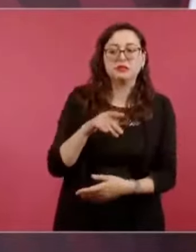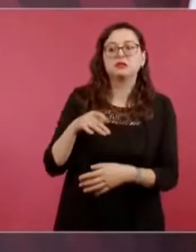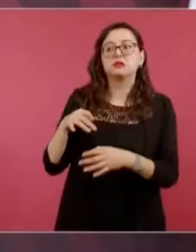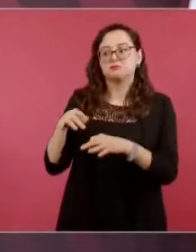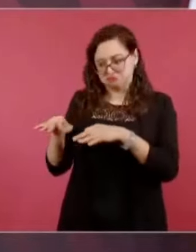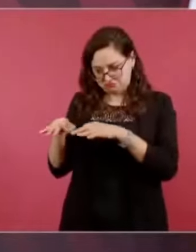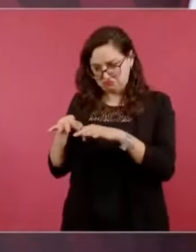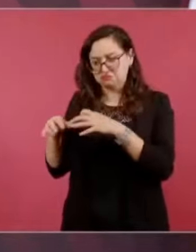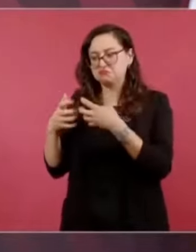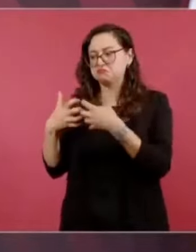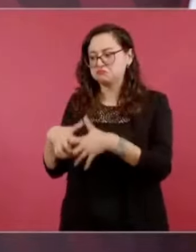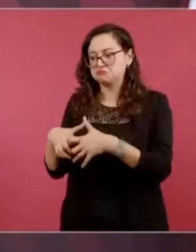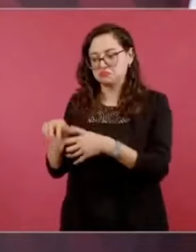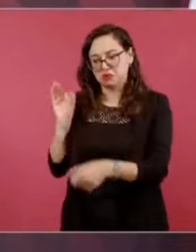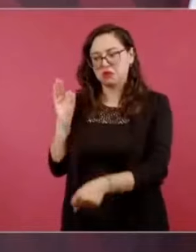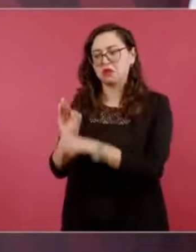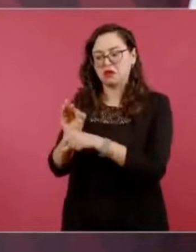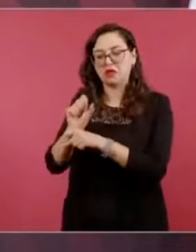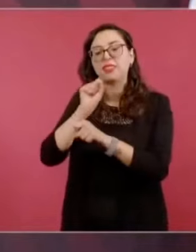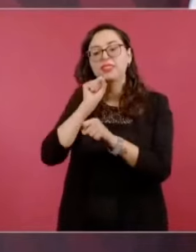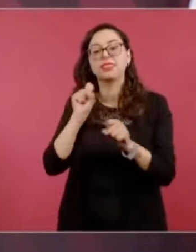obreros.